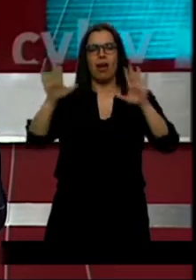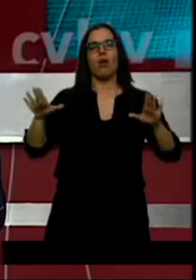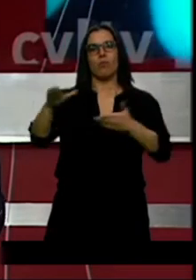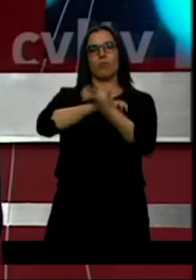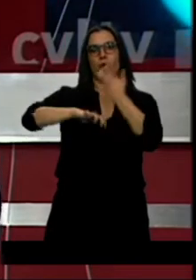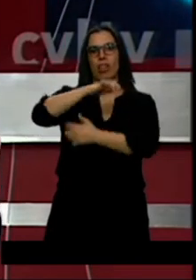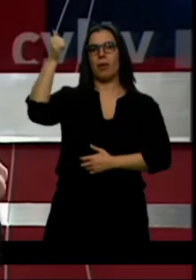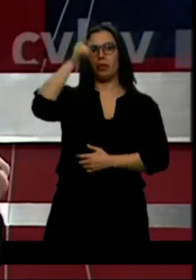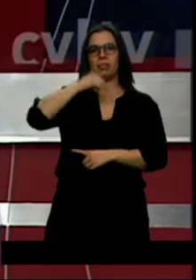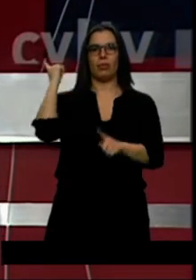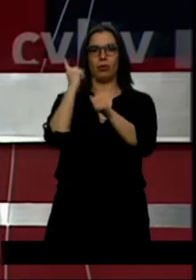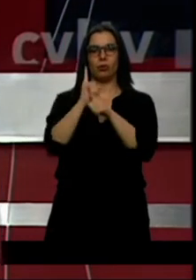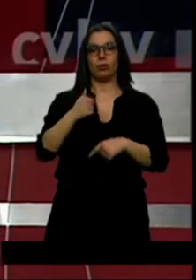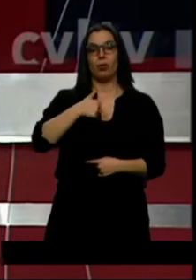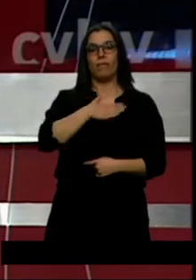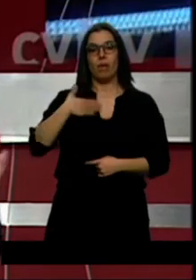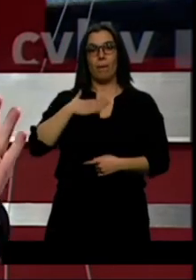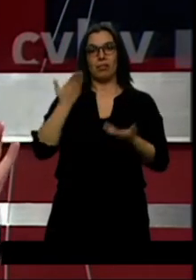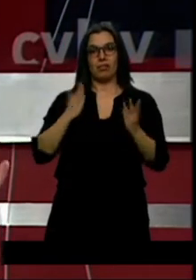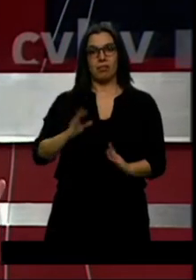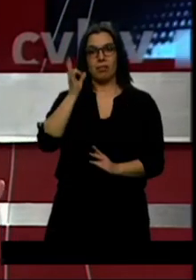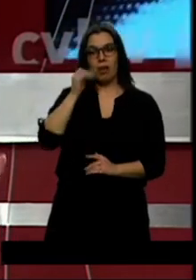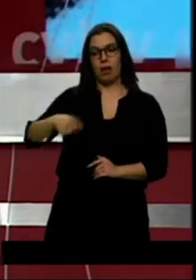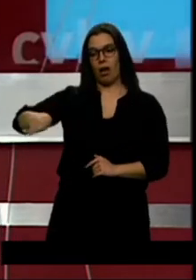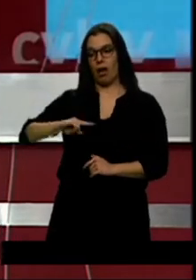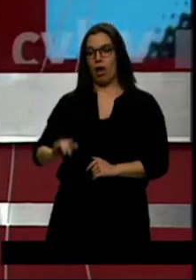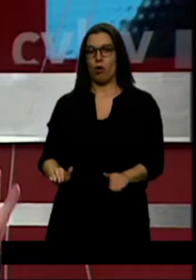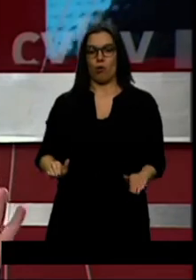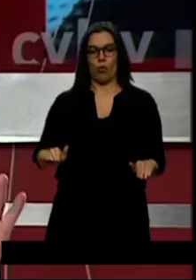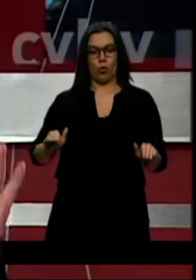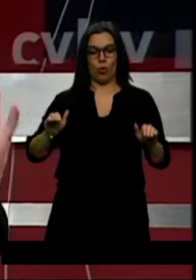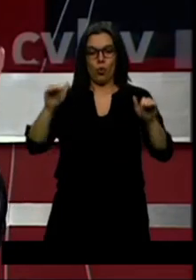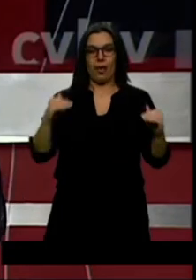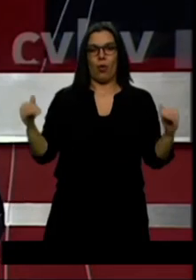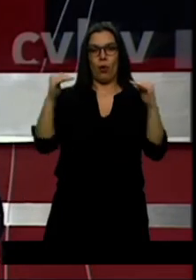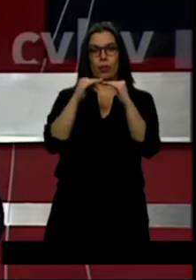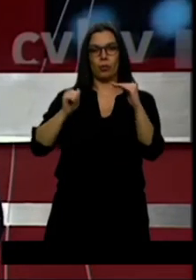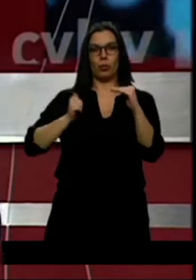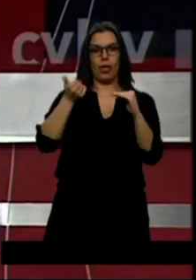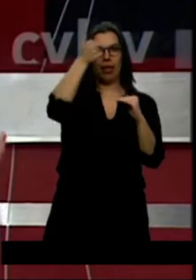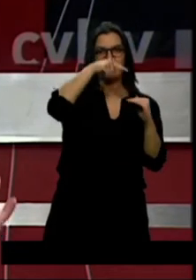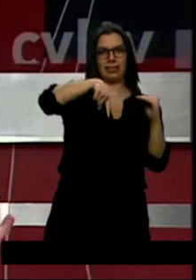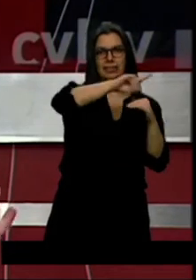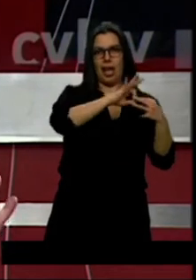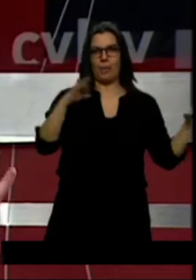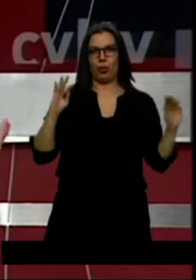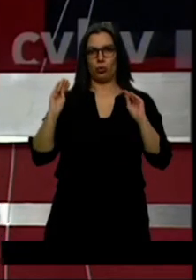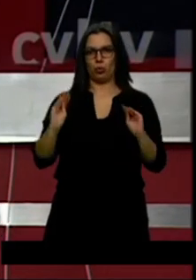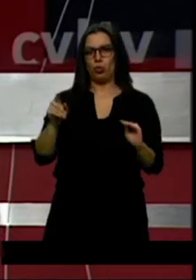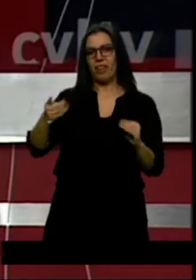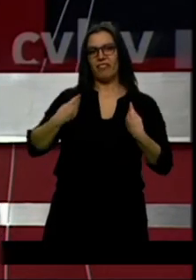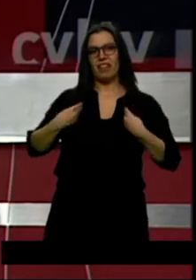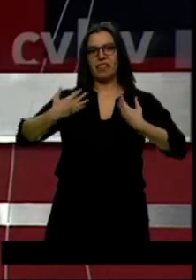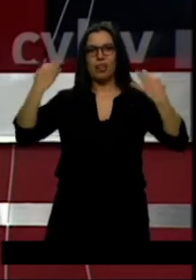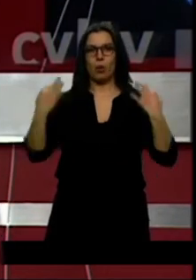crezcan en igualdad de oportunidades con sus amigos. Que vivan seguras. Que